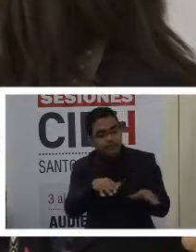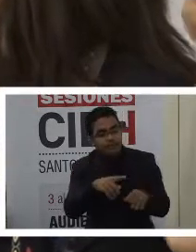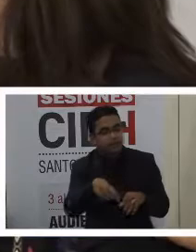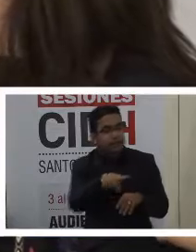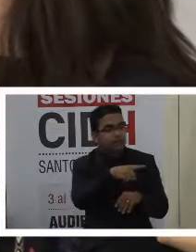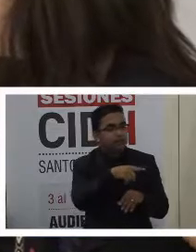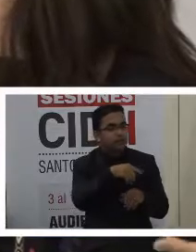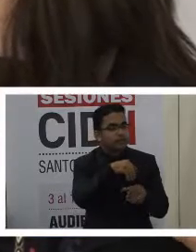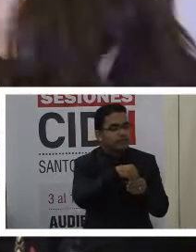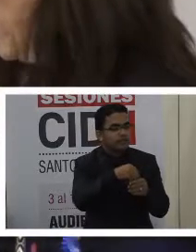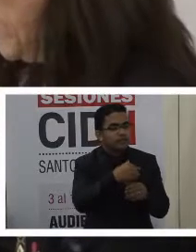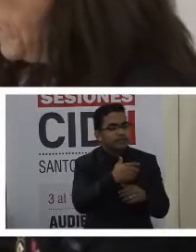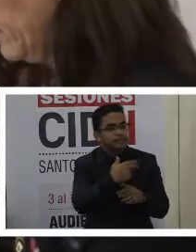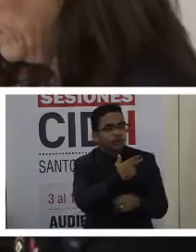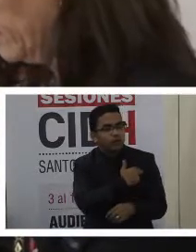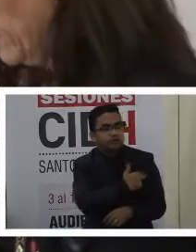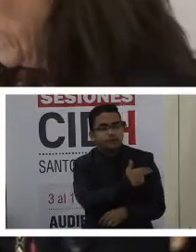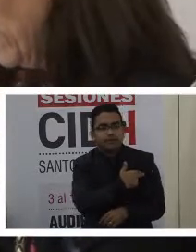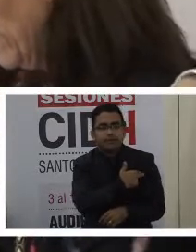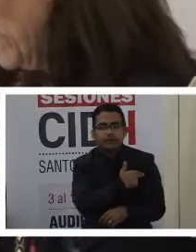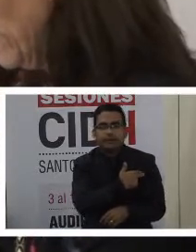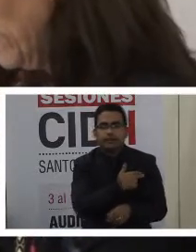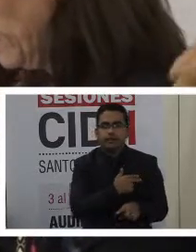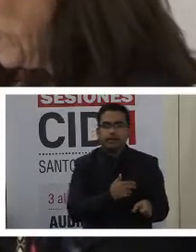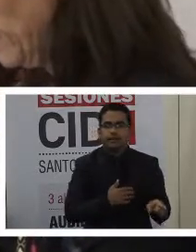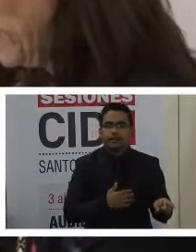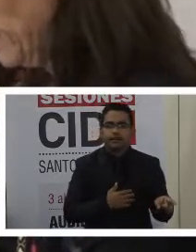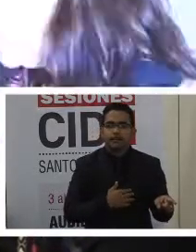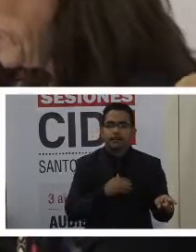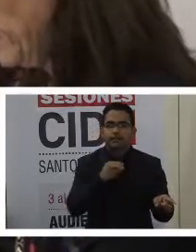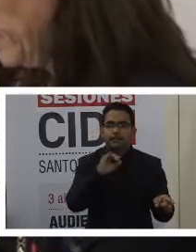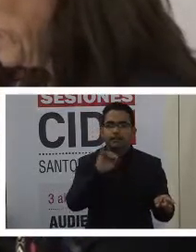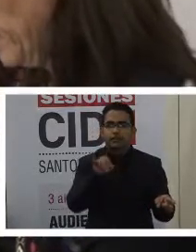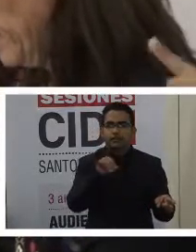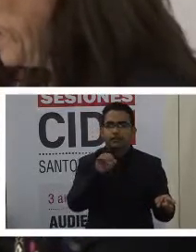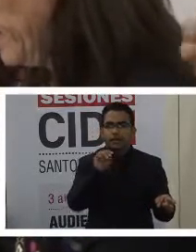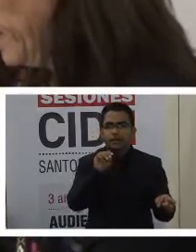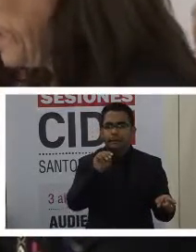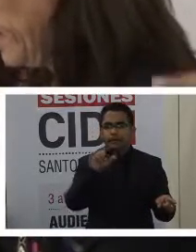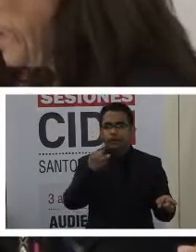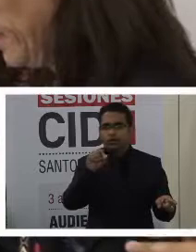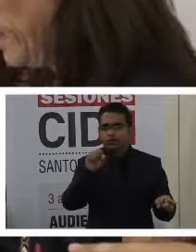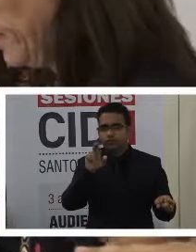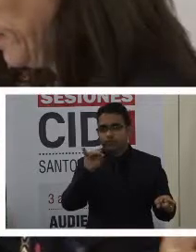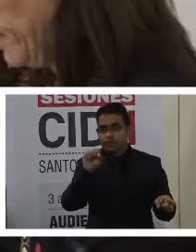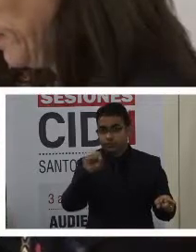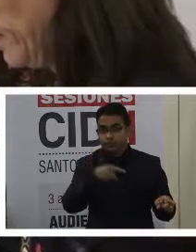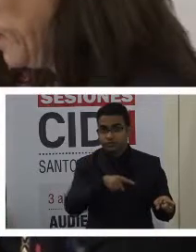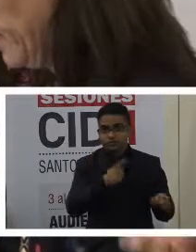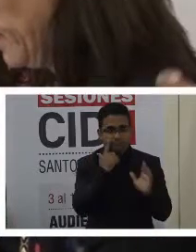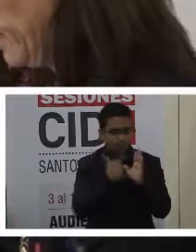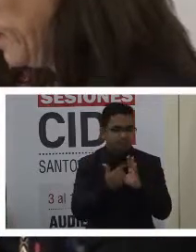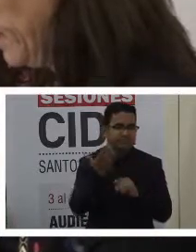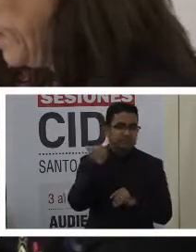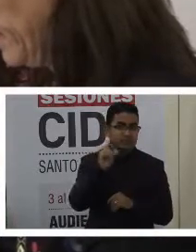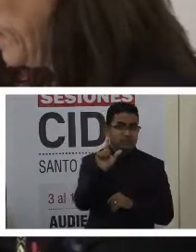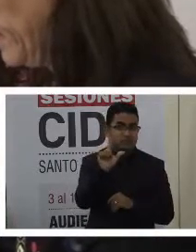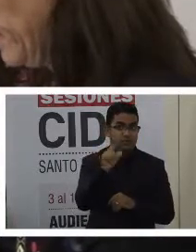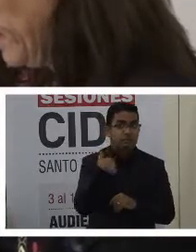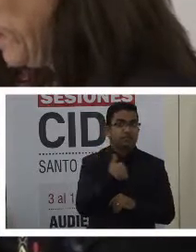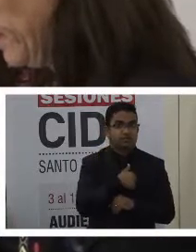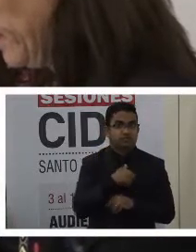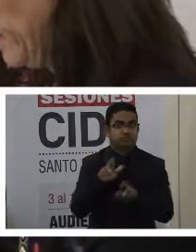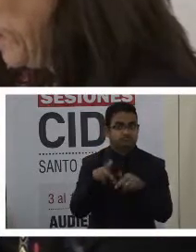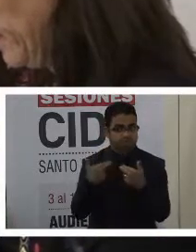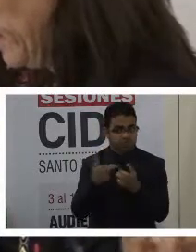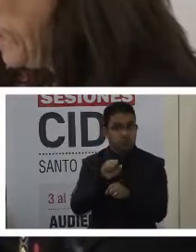nefrología del hospital JM de los Ríos. El día lunes hemos tenido una